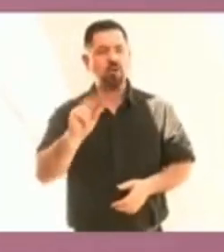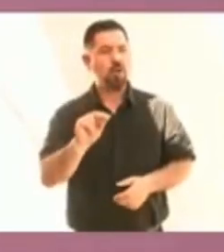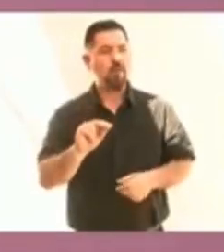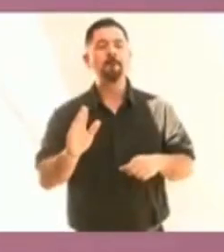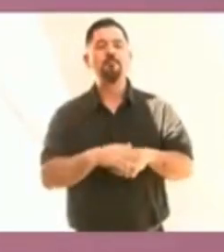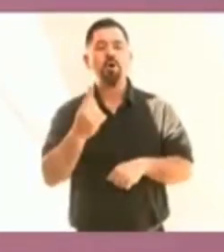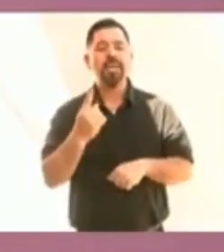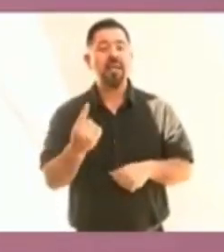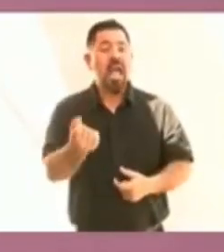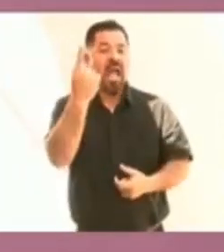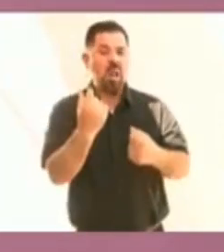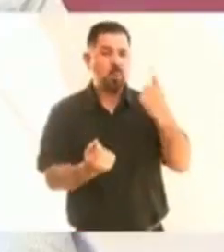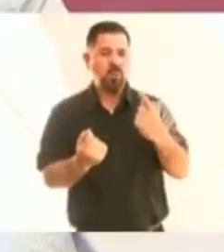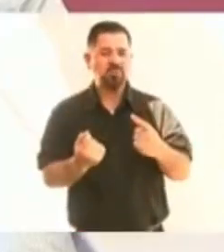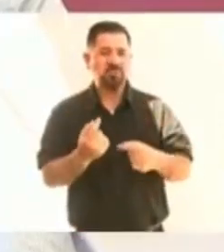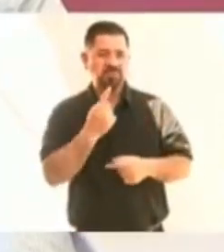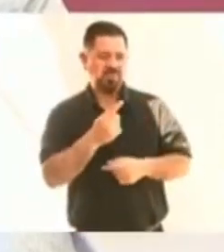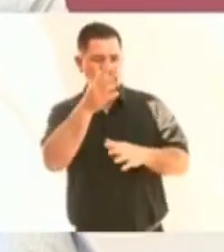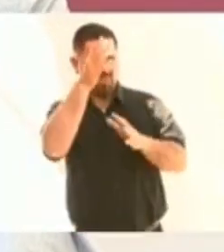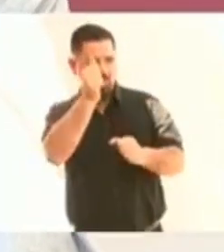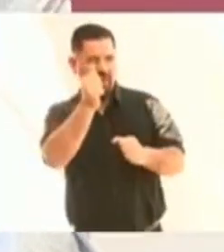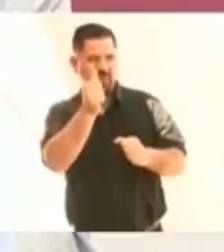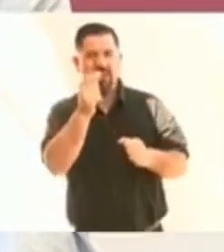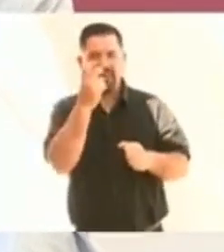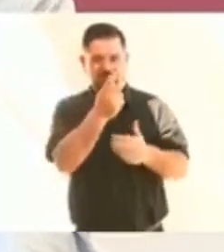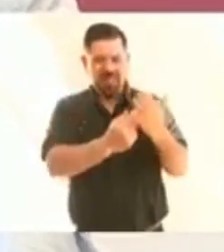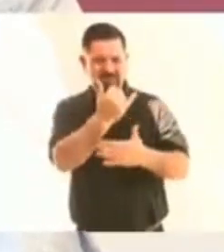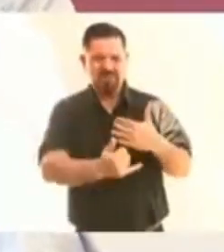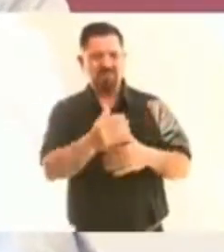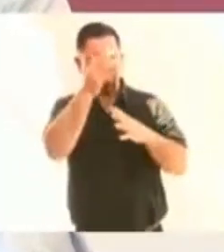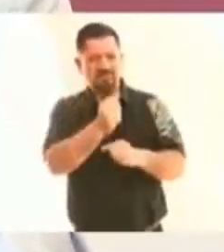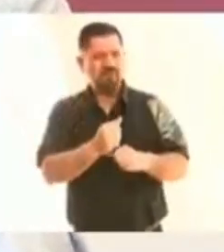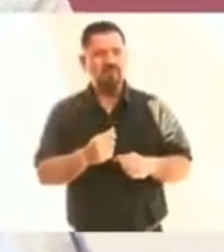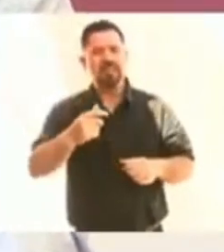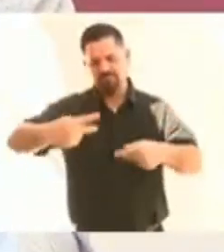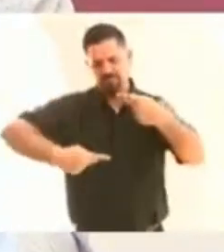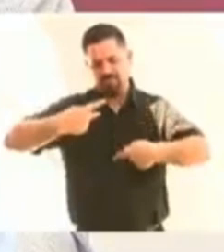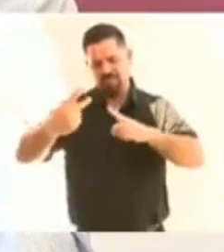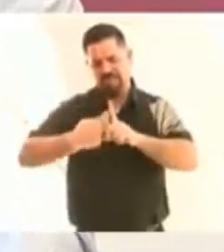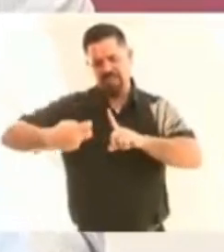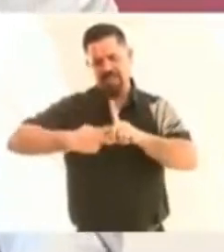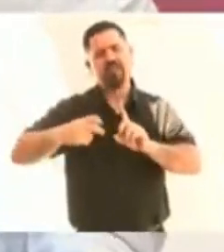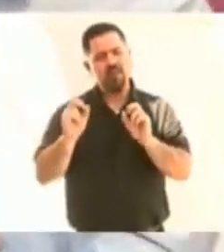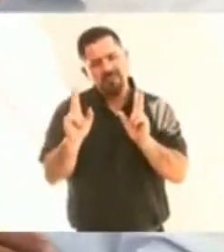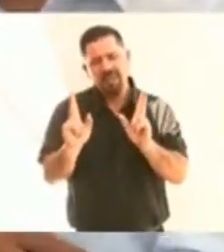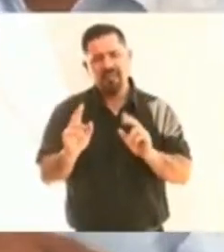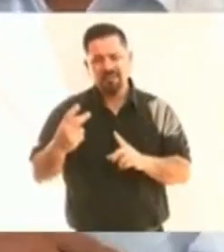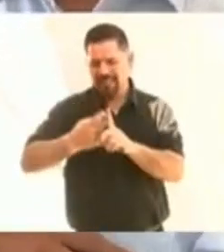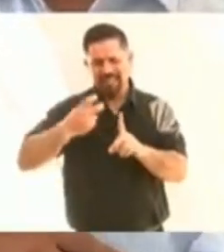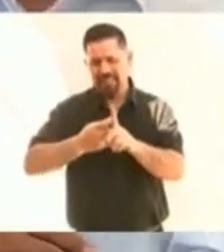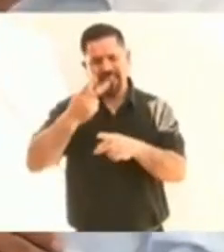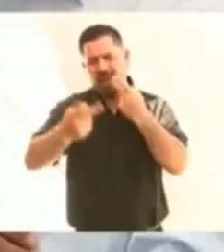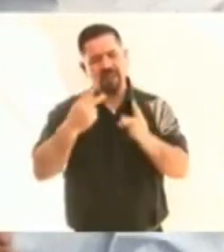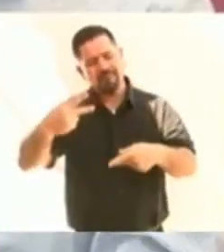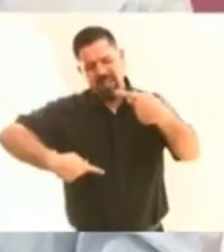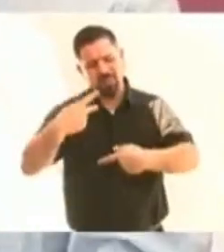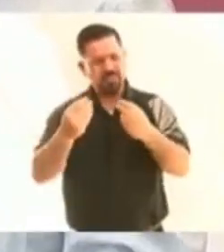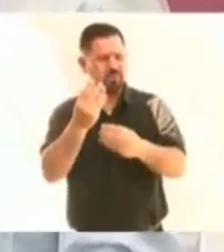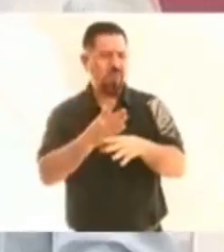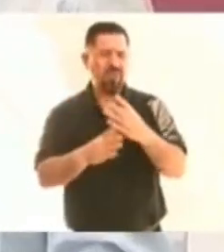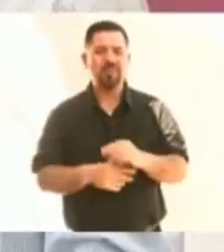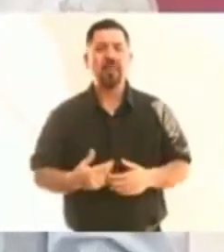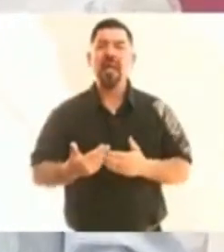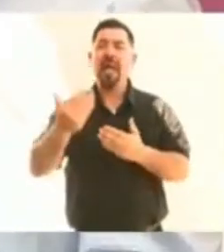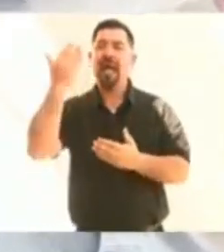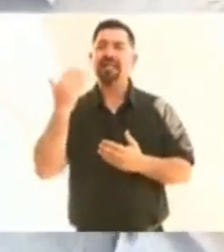Hay quienes no están muy de acuerdo con este proyecto, y lo cuestionan, critican, bueno, critican todo, cuestionan todo. Antes